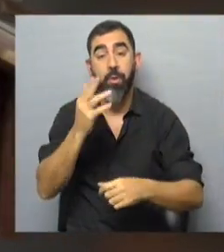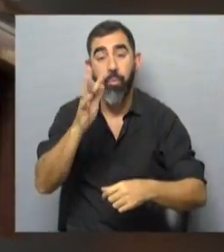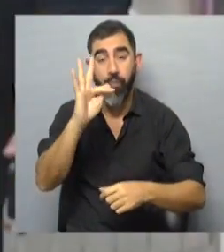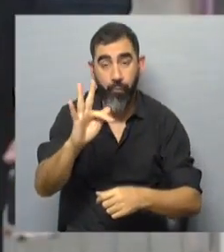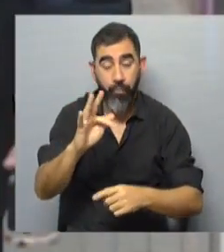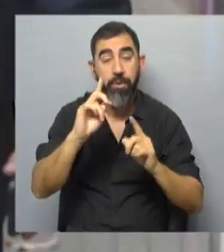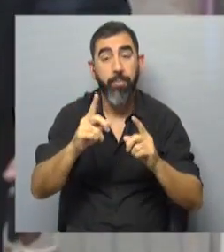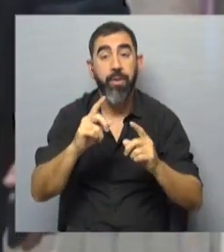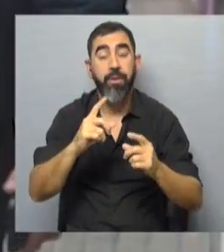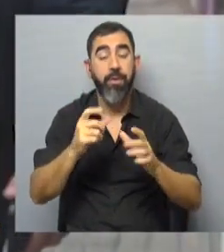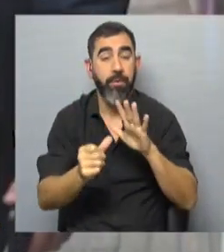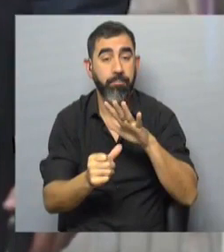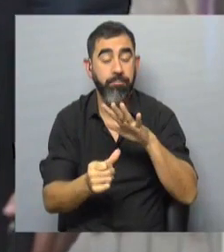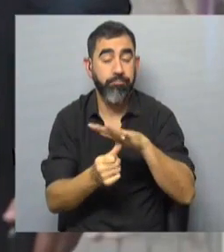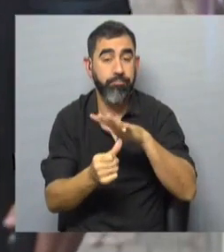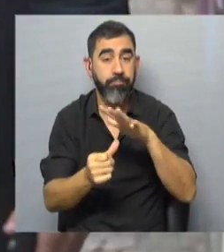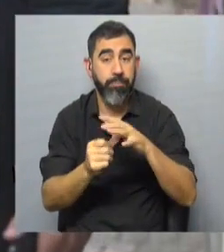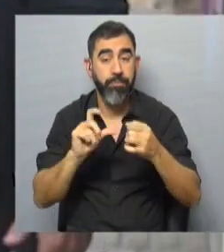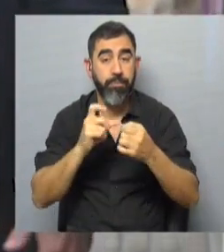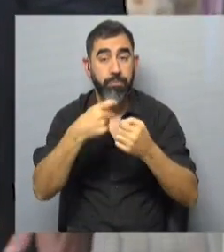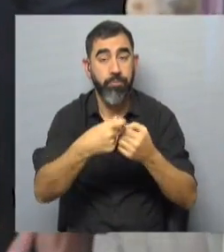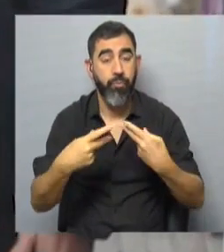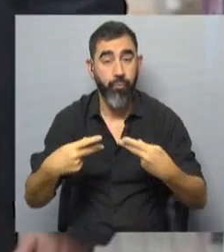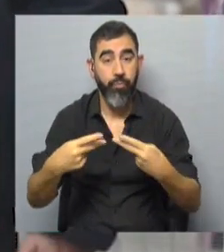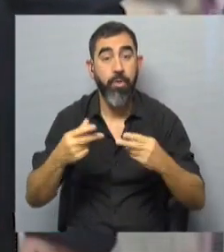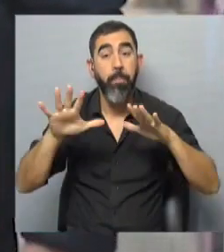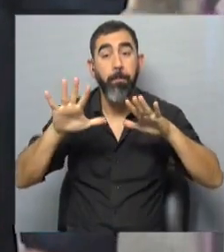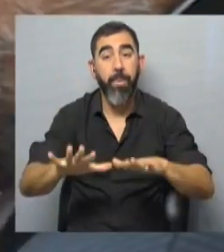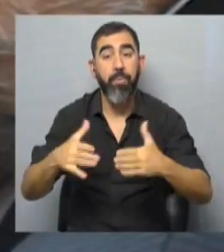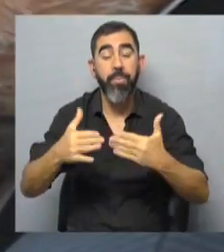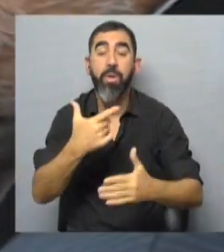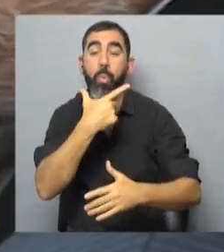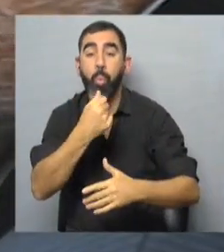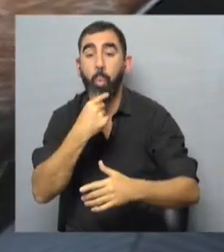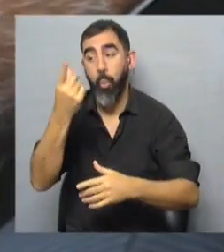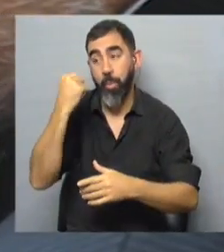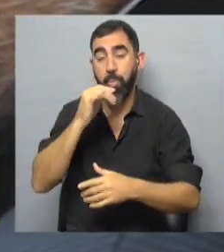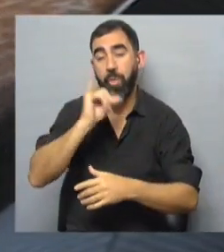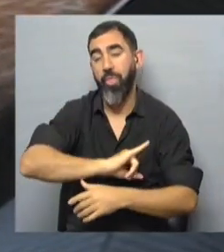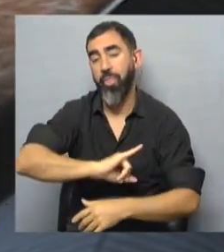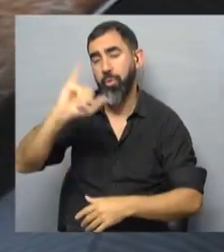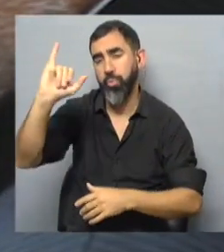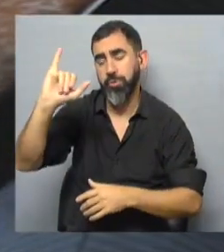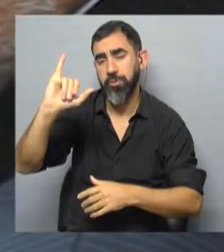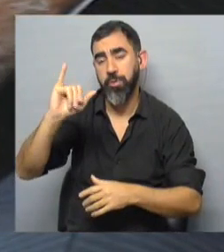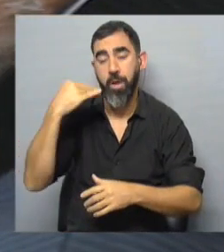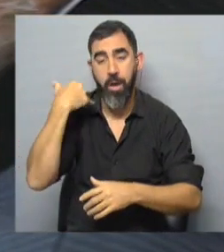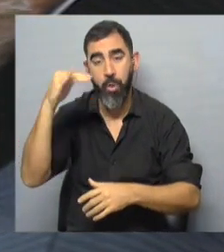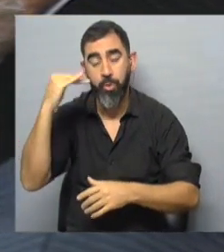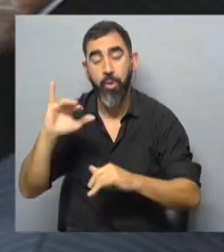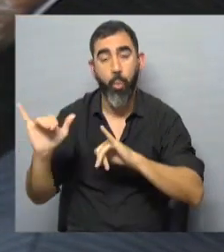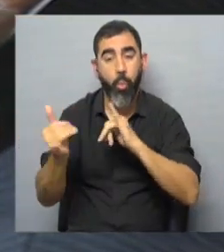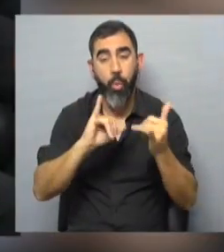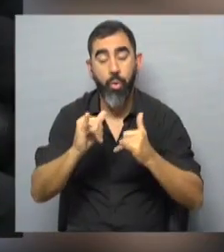Ignacio Alonso, y el titular de la Mutual, Diego Scotti. El paro de futbolistas comenzó el jueves pasado tras la denuncia pública presentada por autoridades y